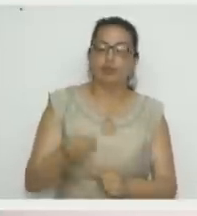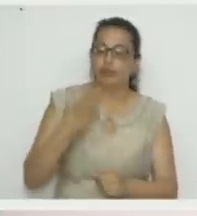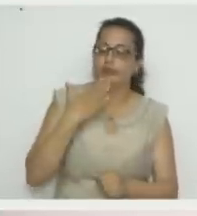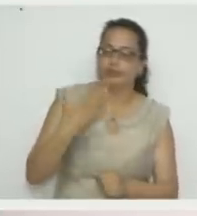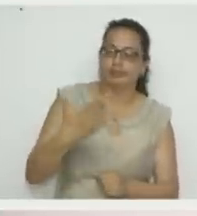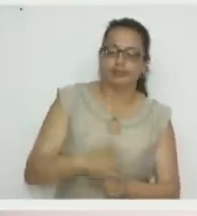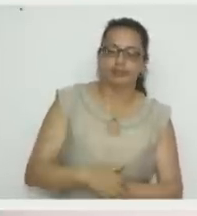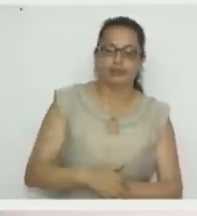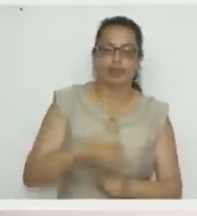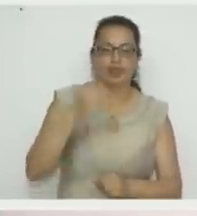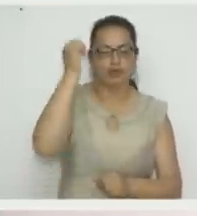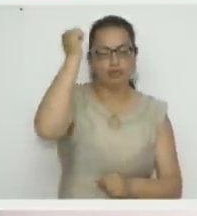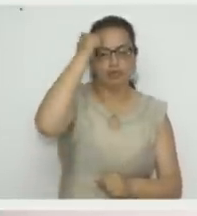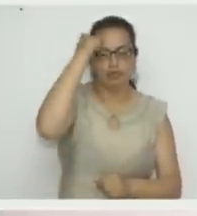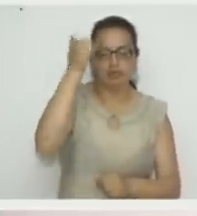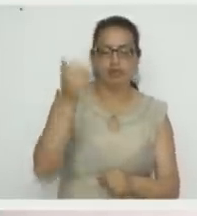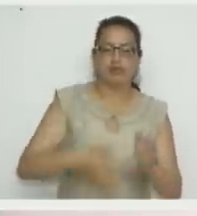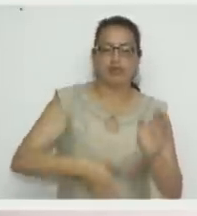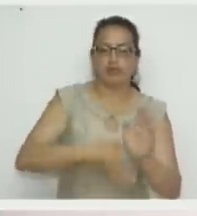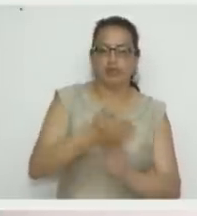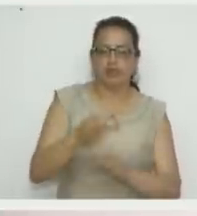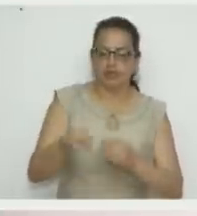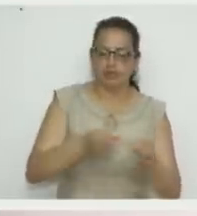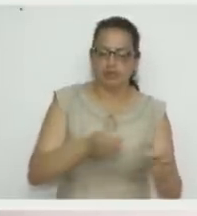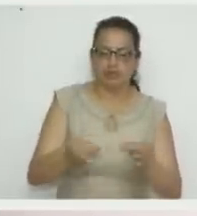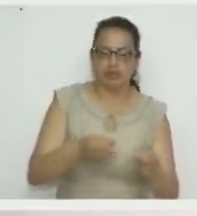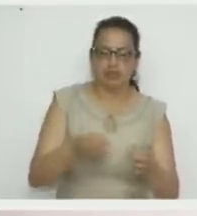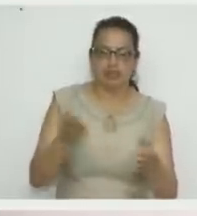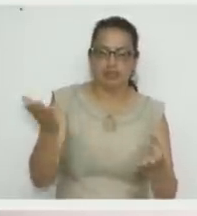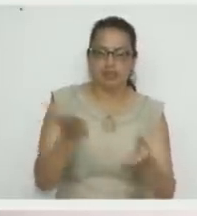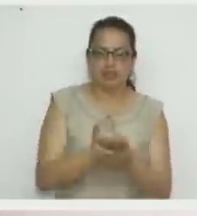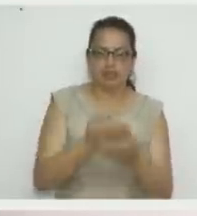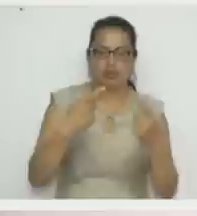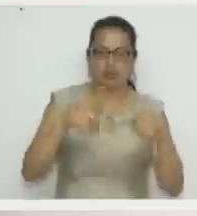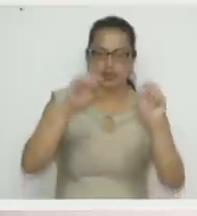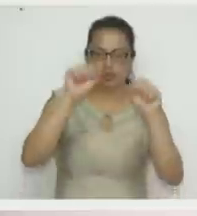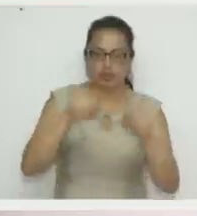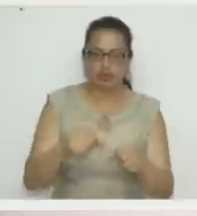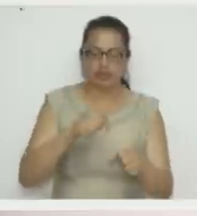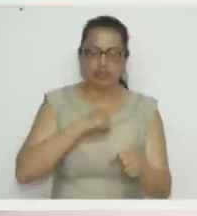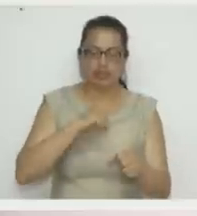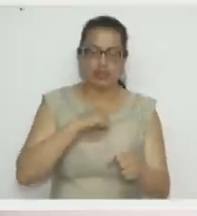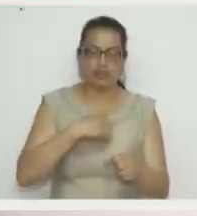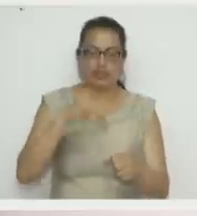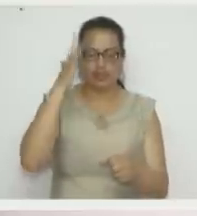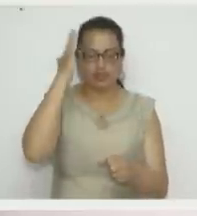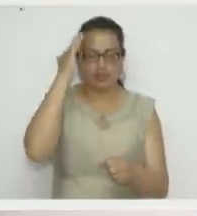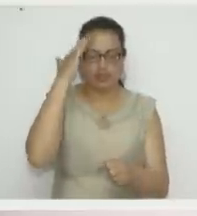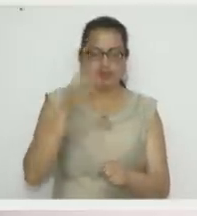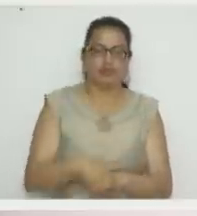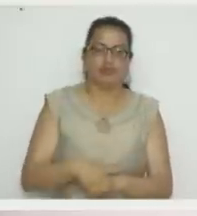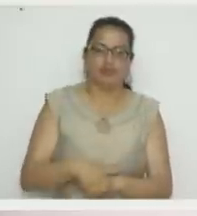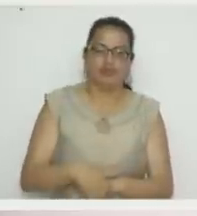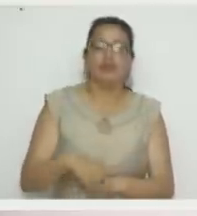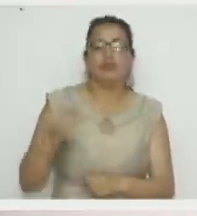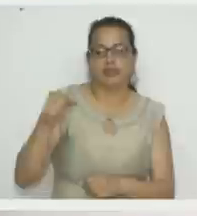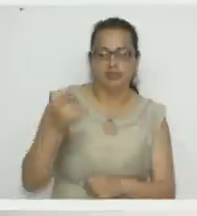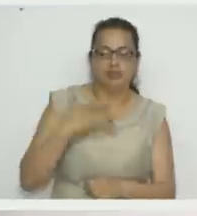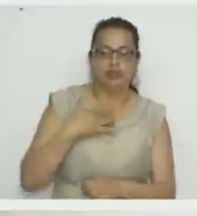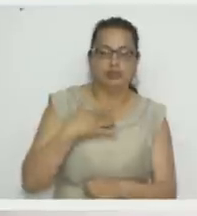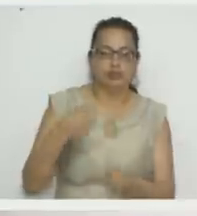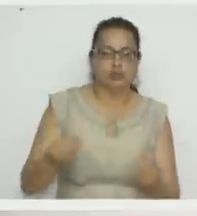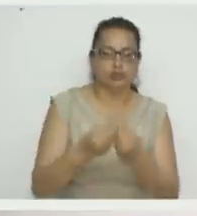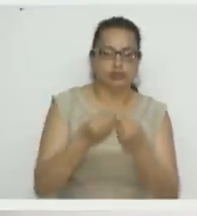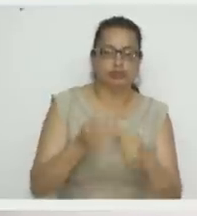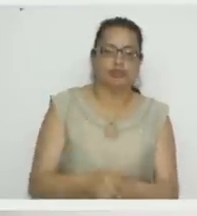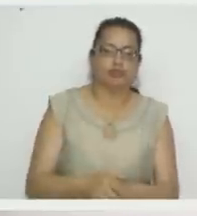la profe, vamos a ver si nos puede dejar de pronto el molde del sobrecito para que ustedes lo puedan tener, ya los hitos y pues es más fácil. qué rico, bueno, bueno. Pero